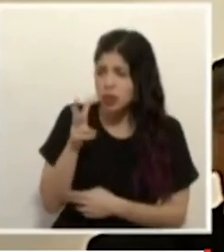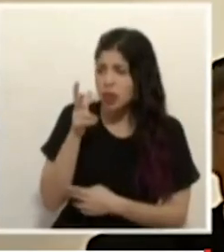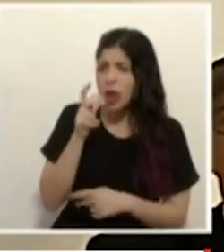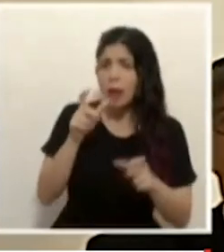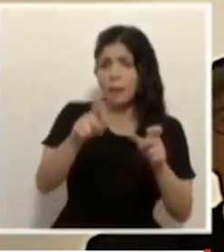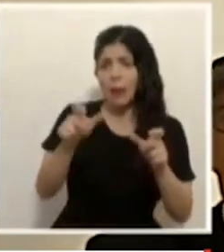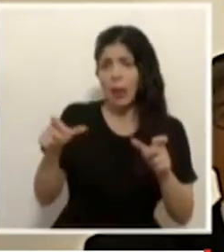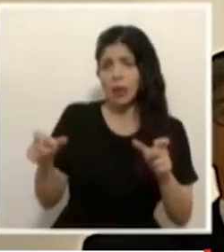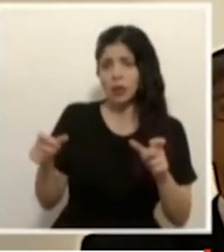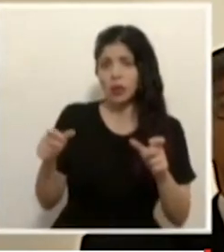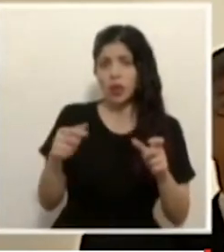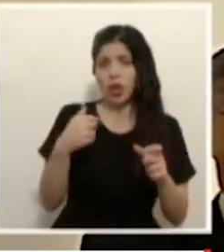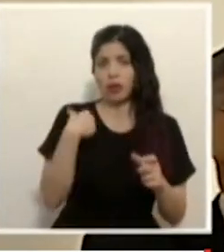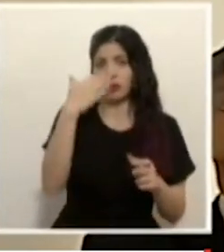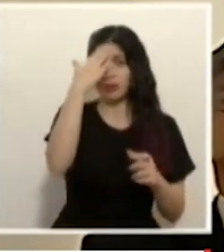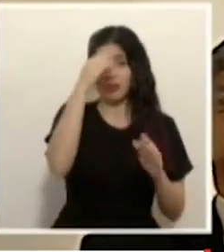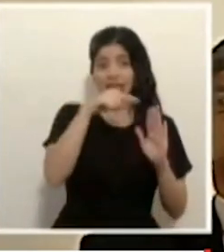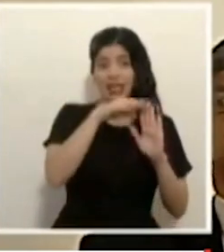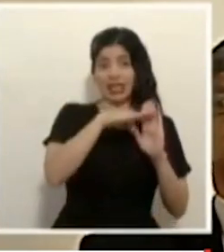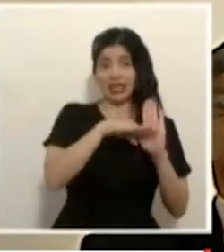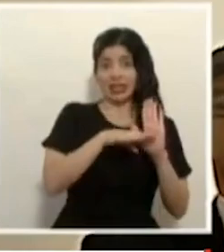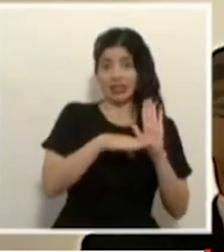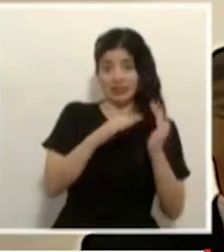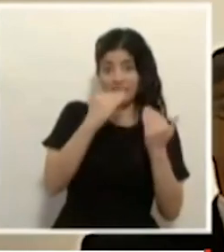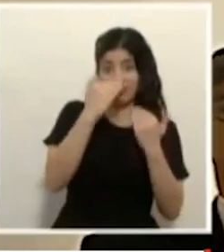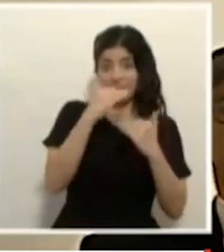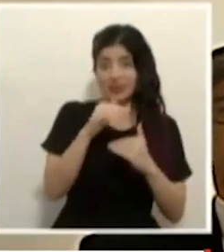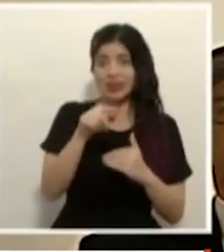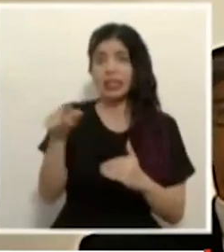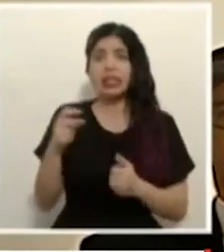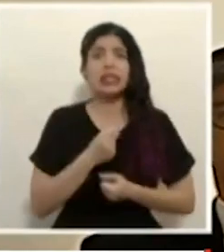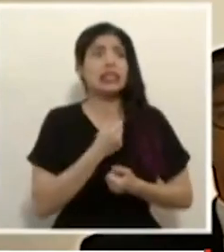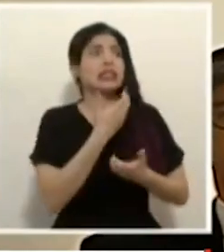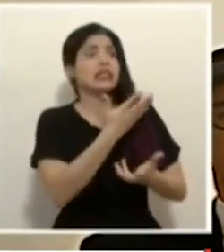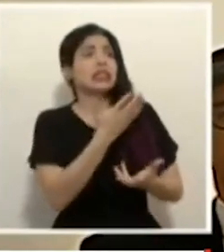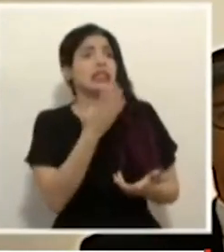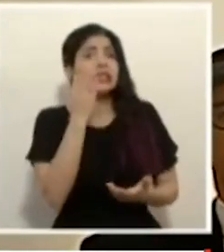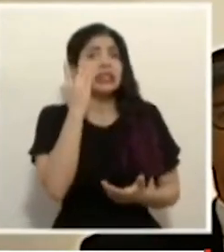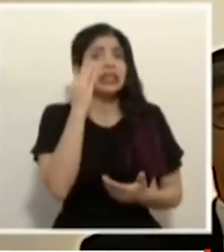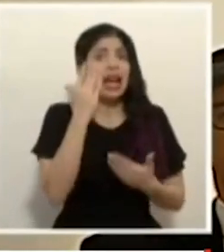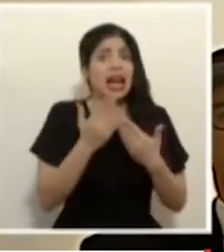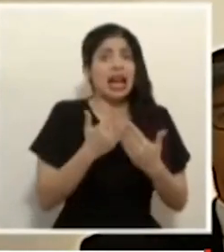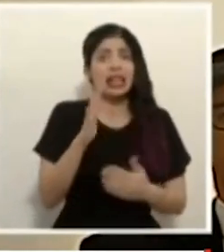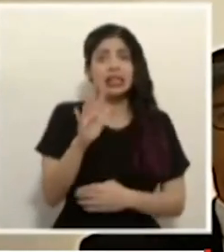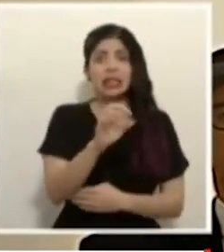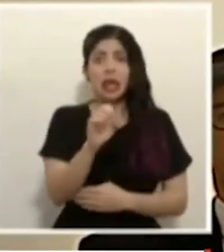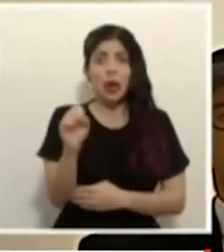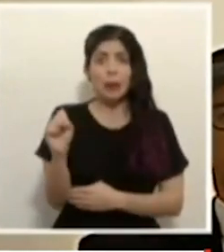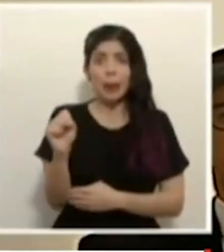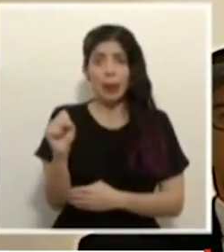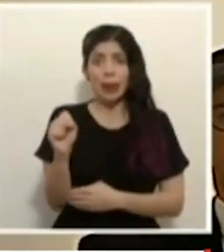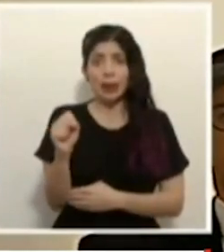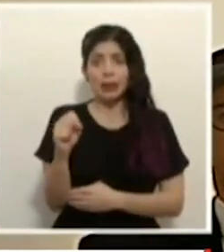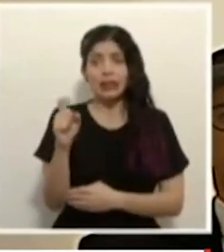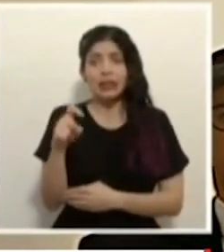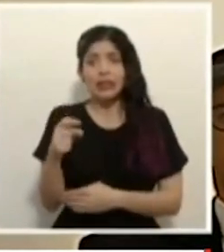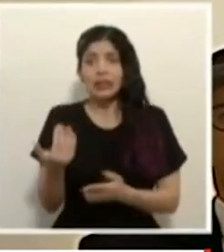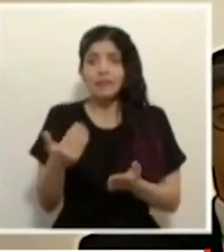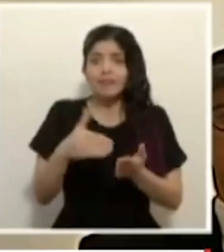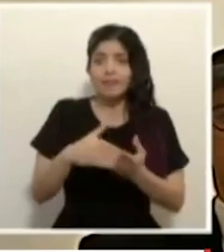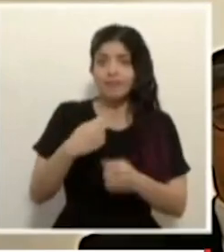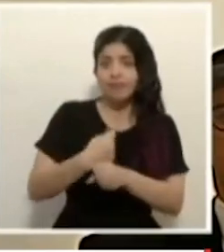que por las medidas han planteado su necesidad imperiosa luego de casi cinco meses de retomar actividades